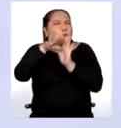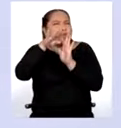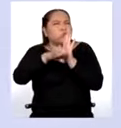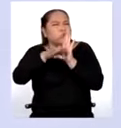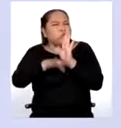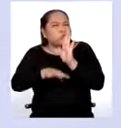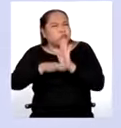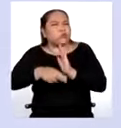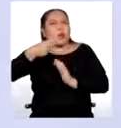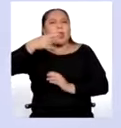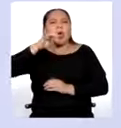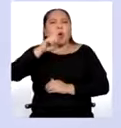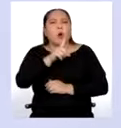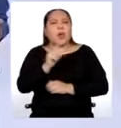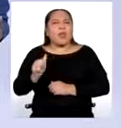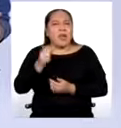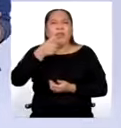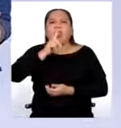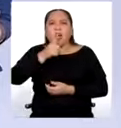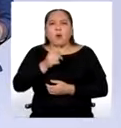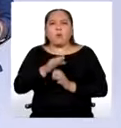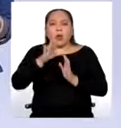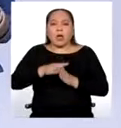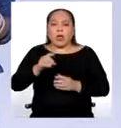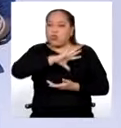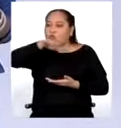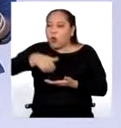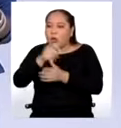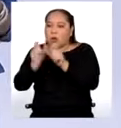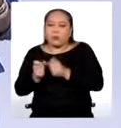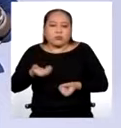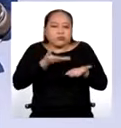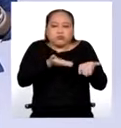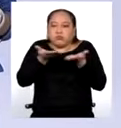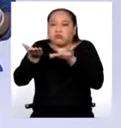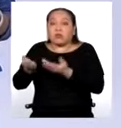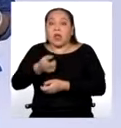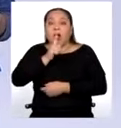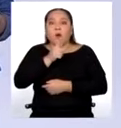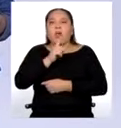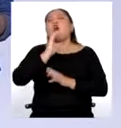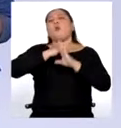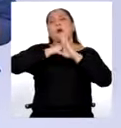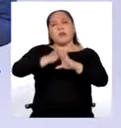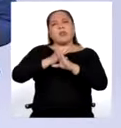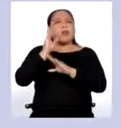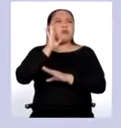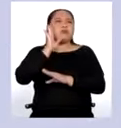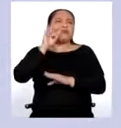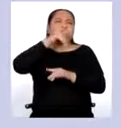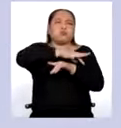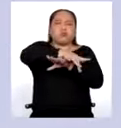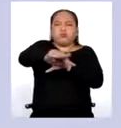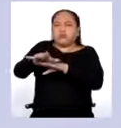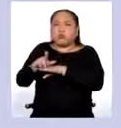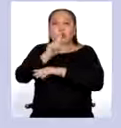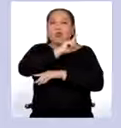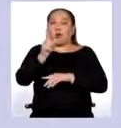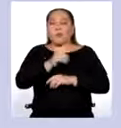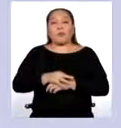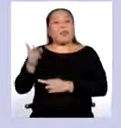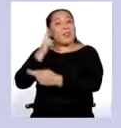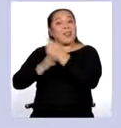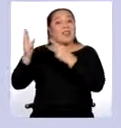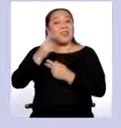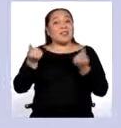hídrica para que el agua alcance para todos y además reflexionar sobre cómo evitar su contaminación, que es lo más importante. Al regresar del